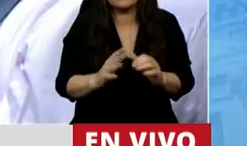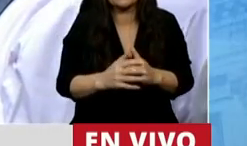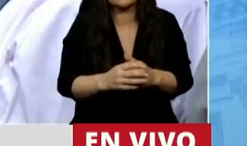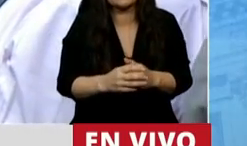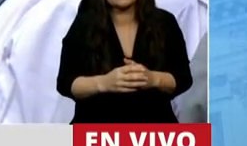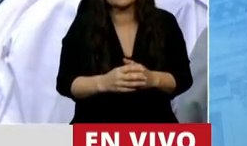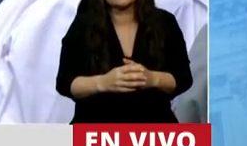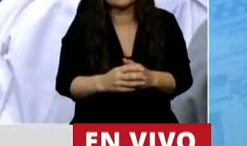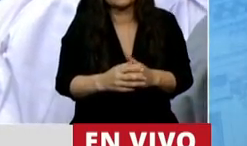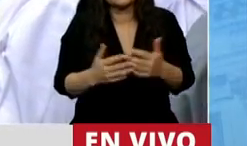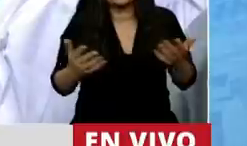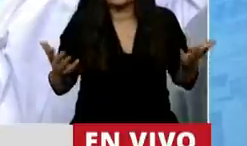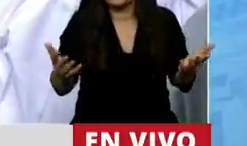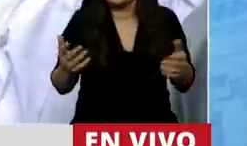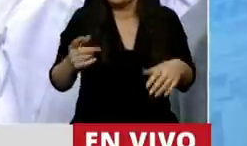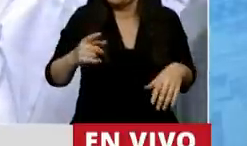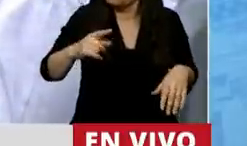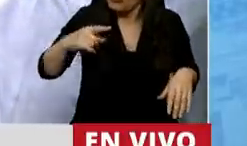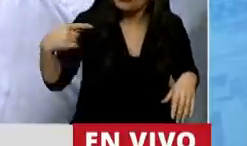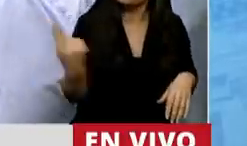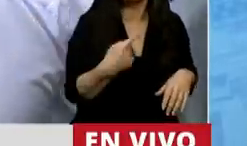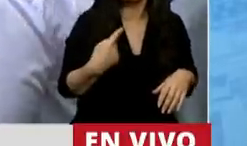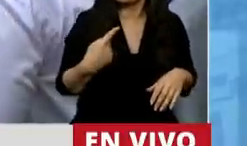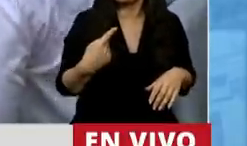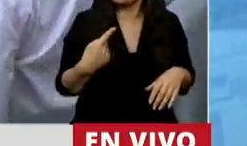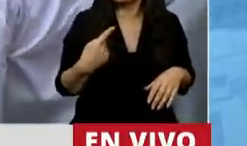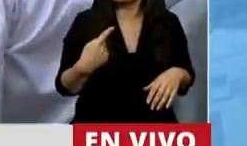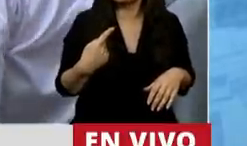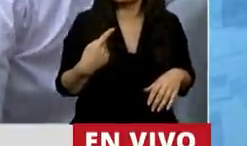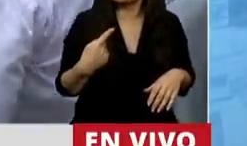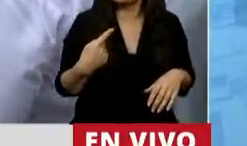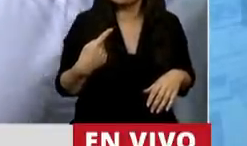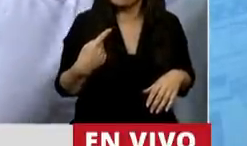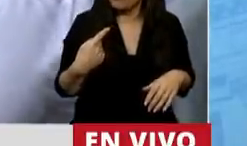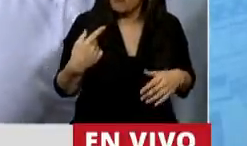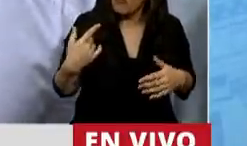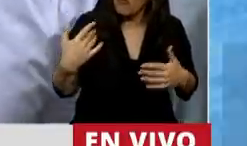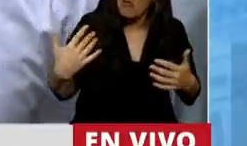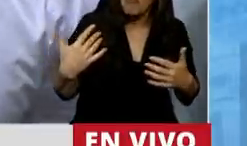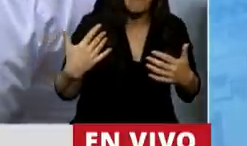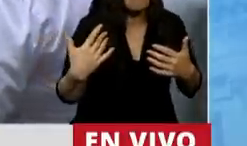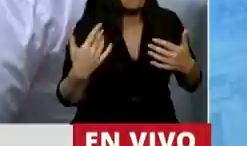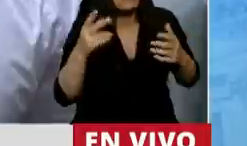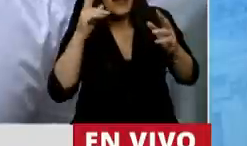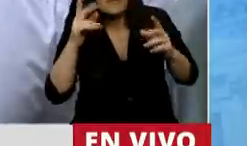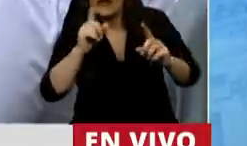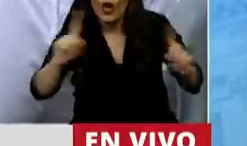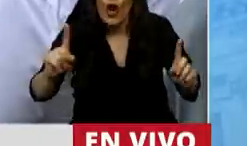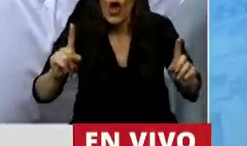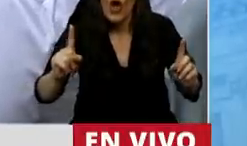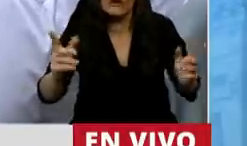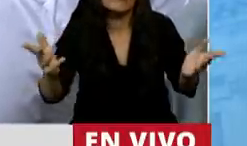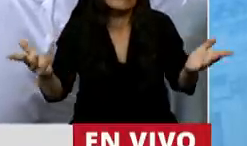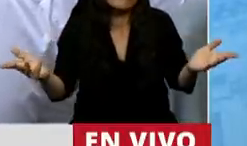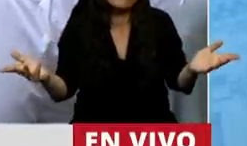Y si no somos capaces de respetar al otro, evidentemente